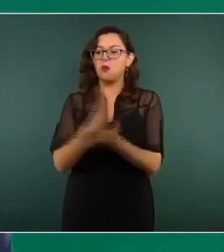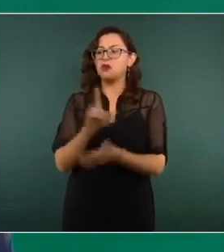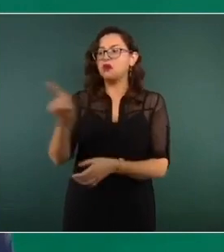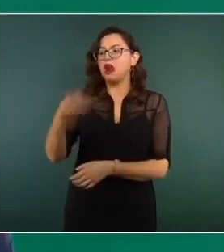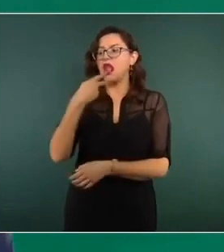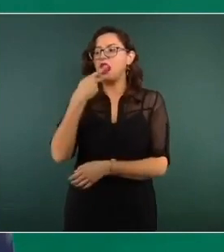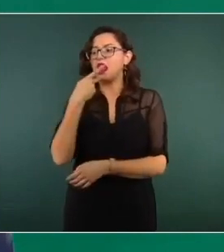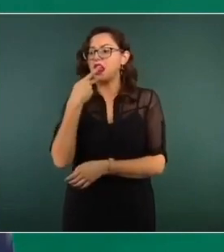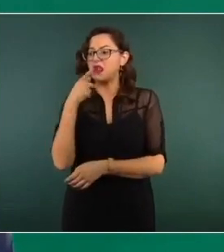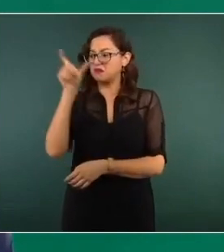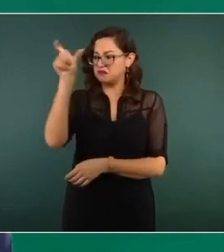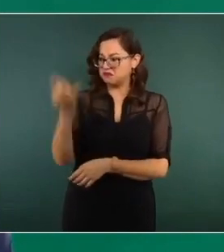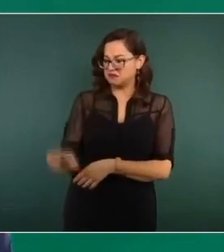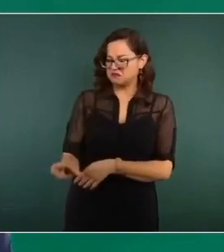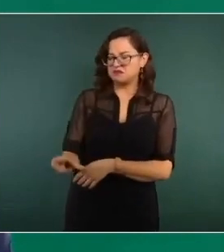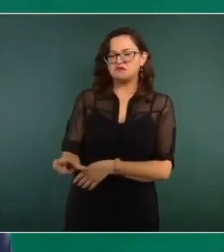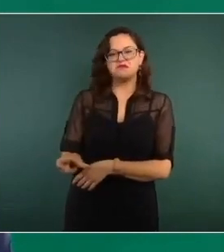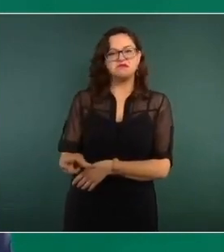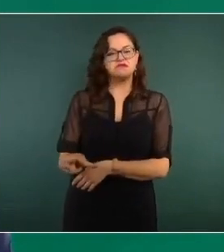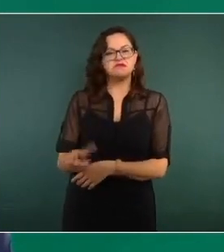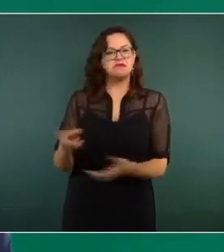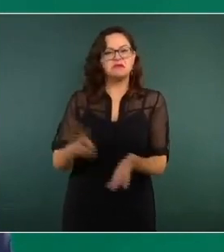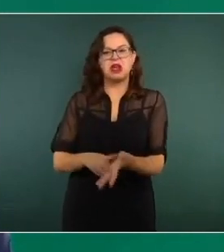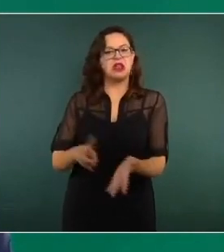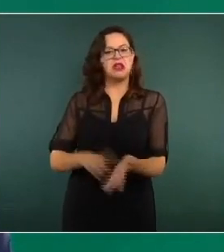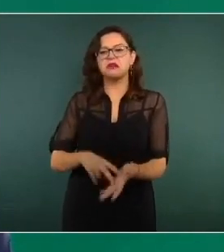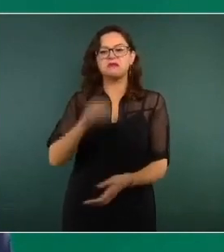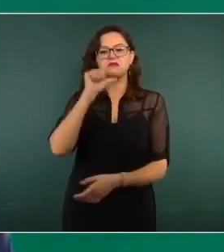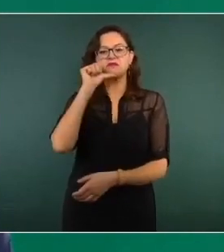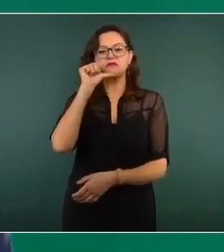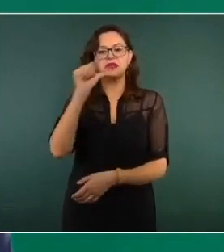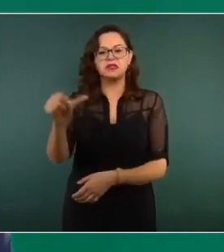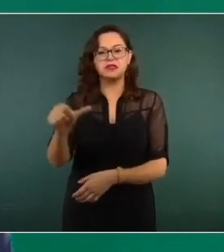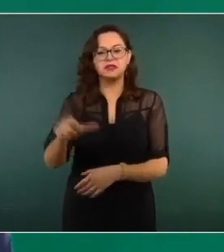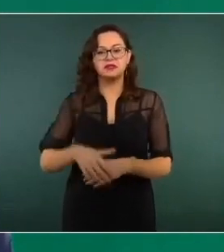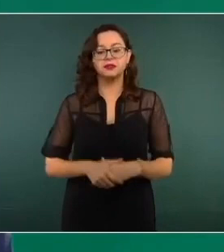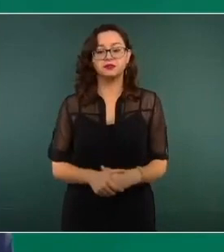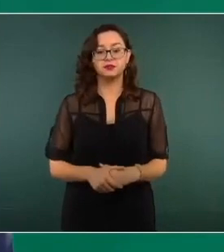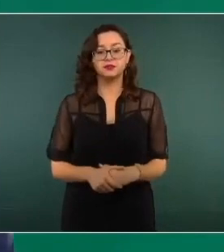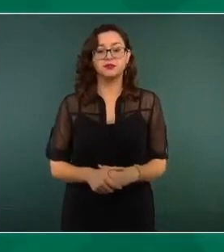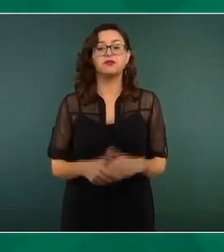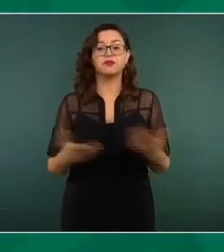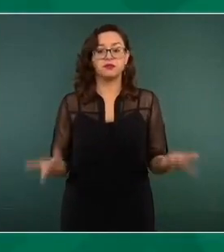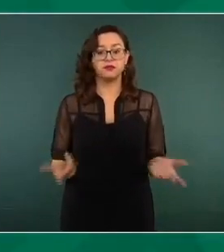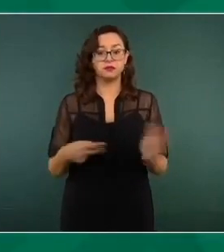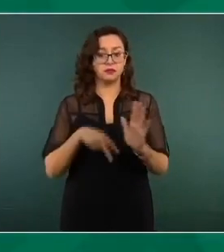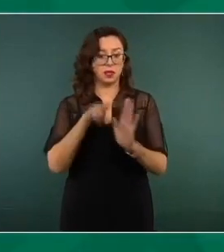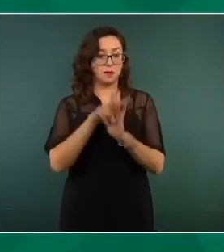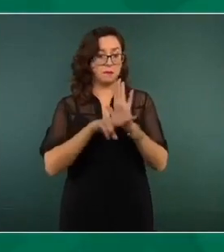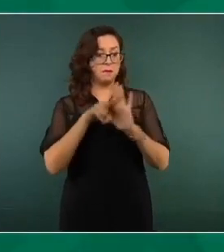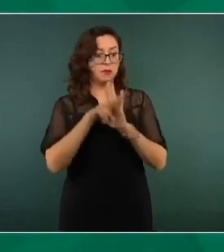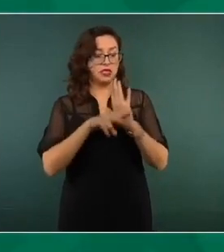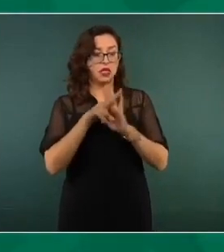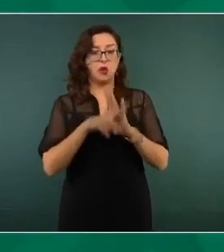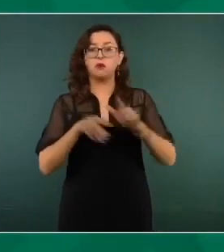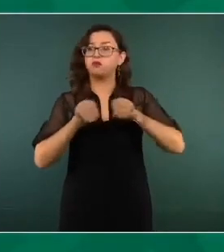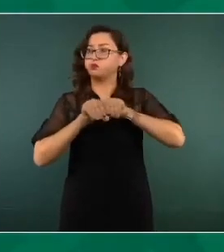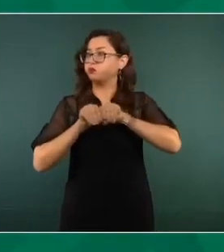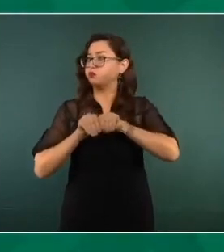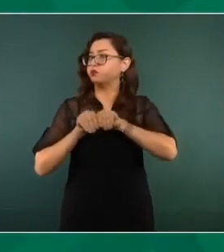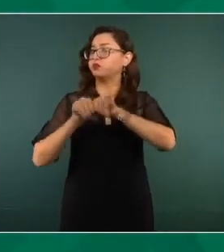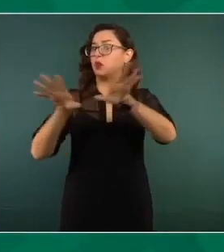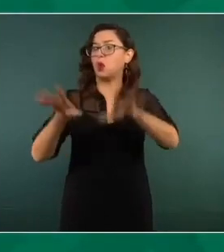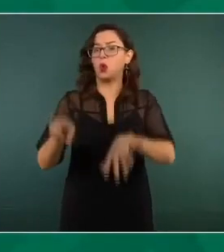perversa se filtró un video en donde aparece una persona en la que deposité mi confianza